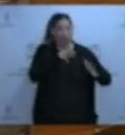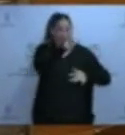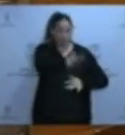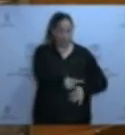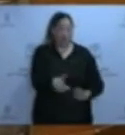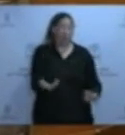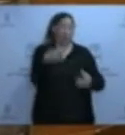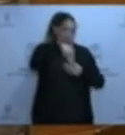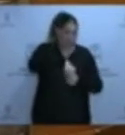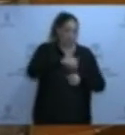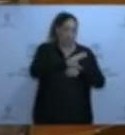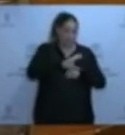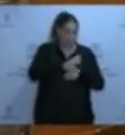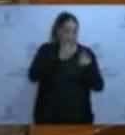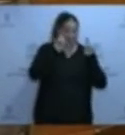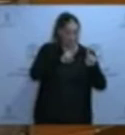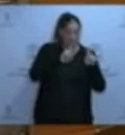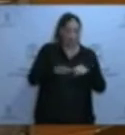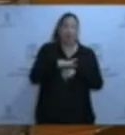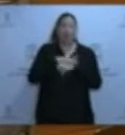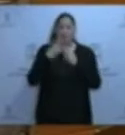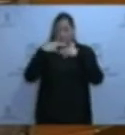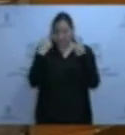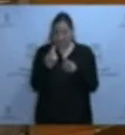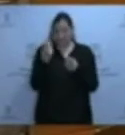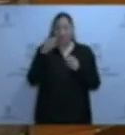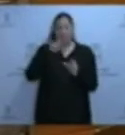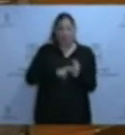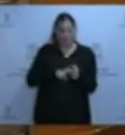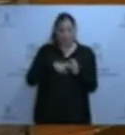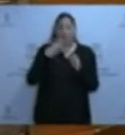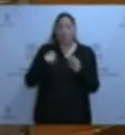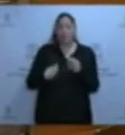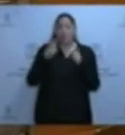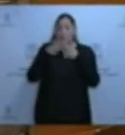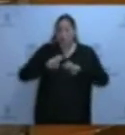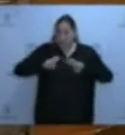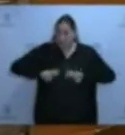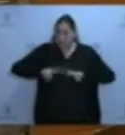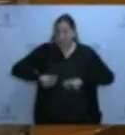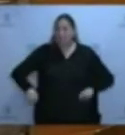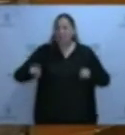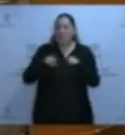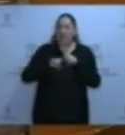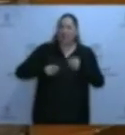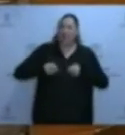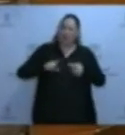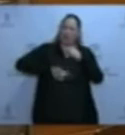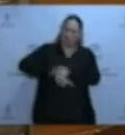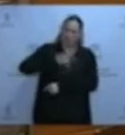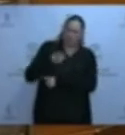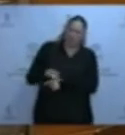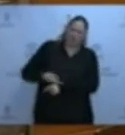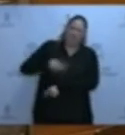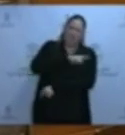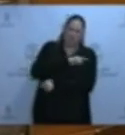Consejerías de Educación y de Administraciones Públicas. Pero es que, por otro, tampoco se han investigado los potenciales sobrecostes en los materiales entregados y